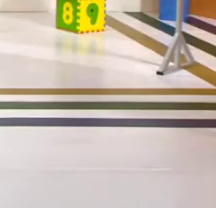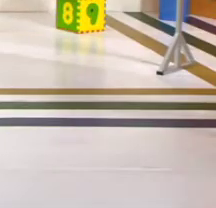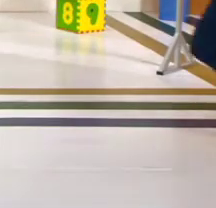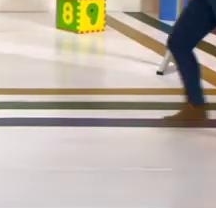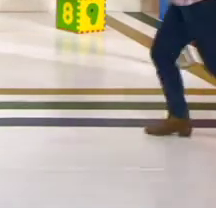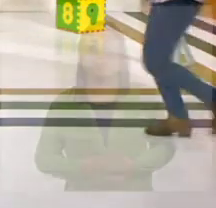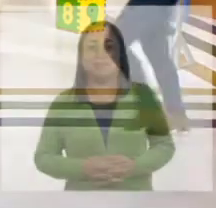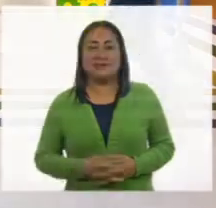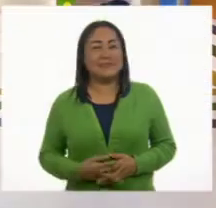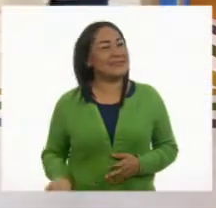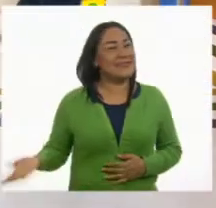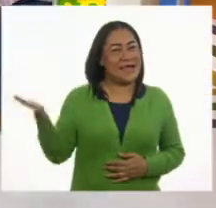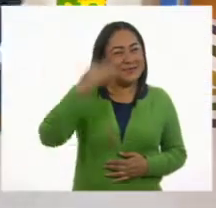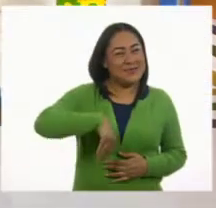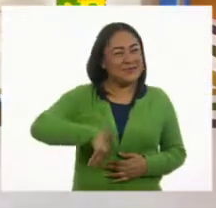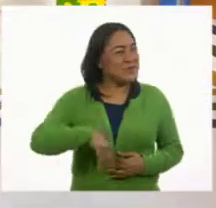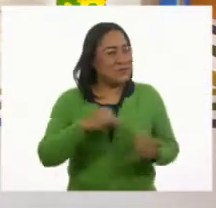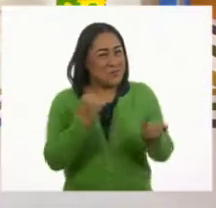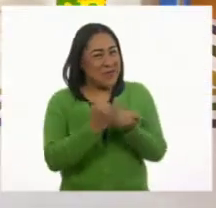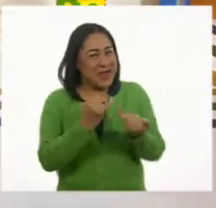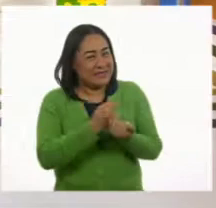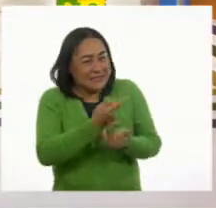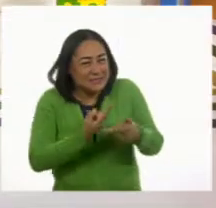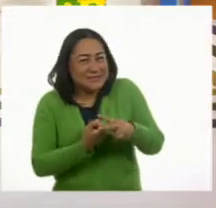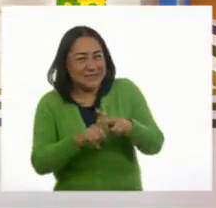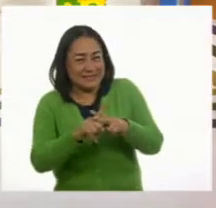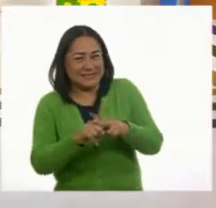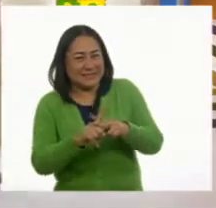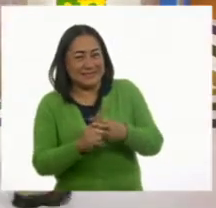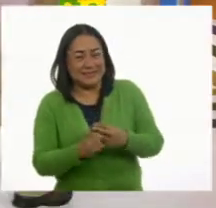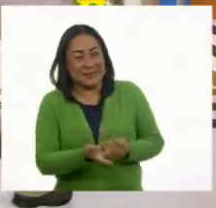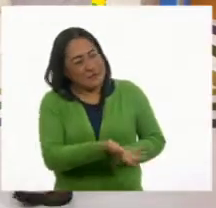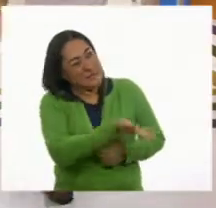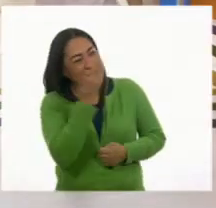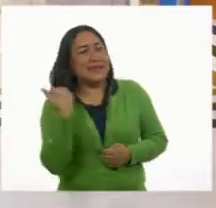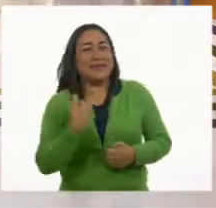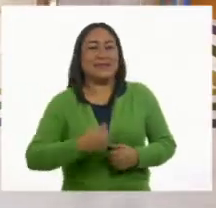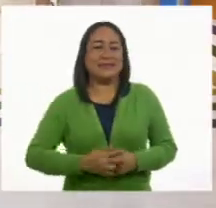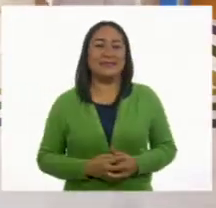¡Vamos, Pilar! ¡Así como estamos ensayando! ¡Eso! ¡Venga!